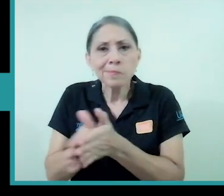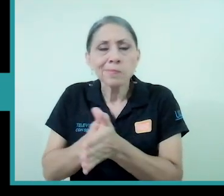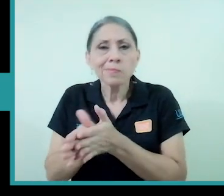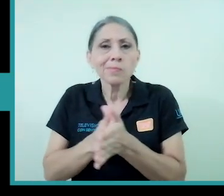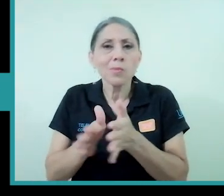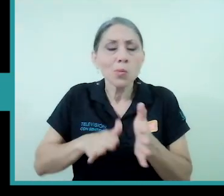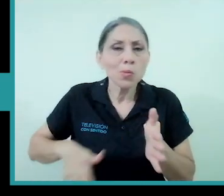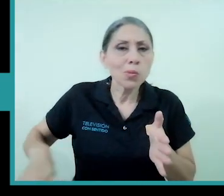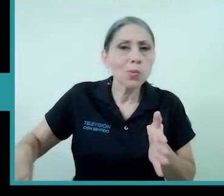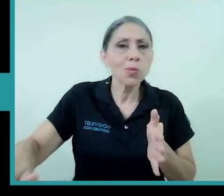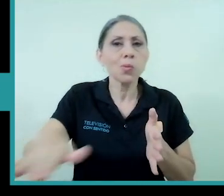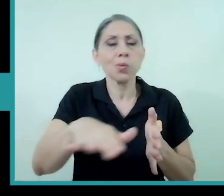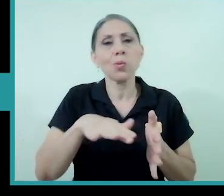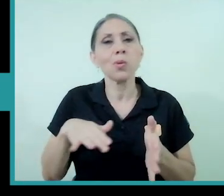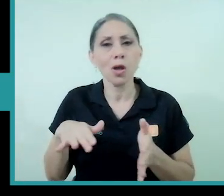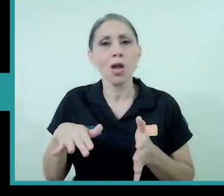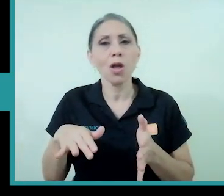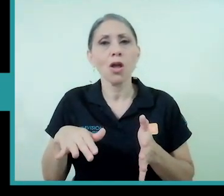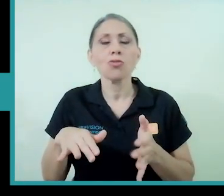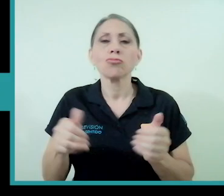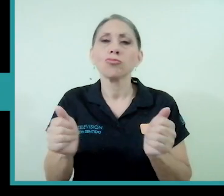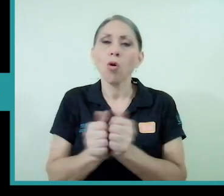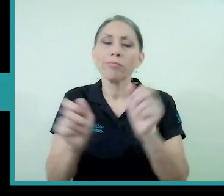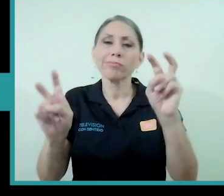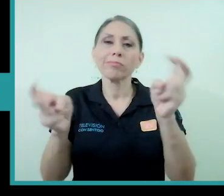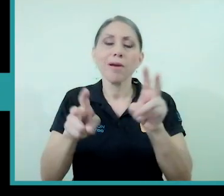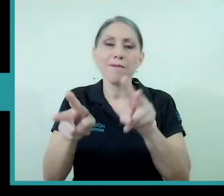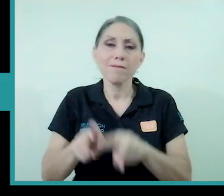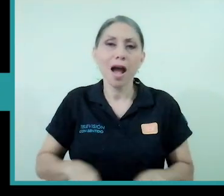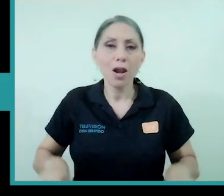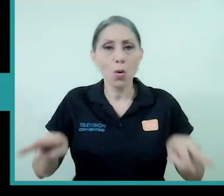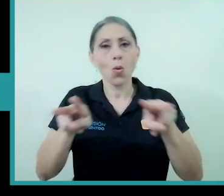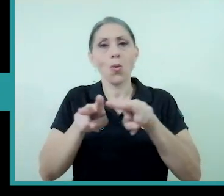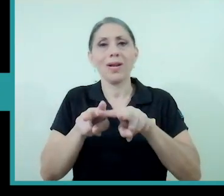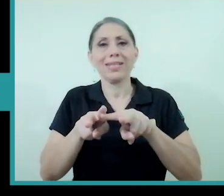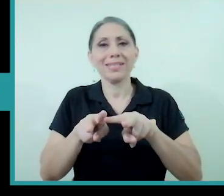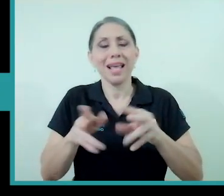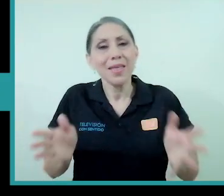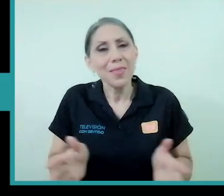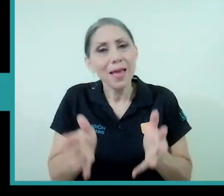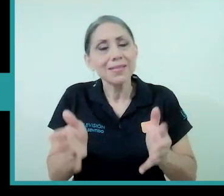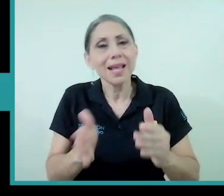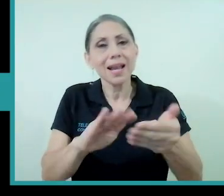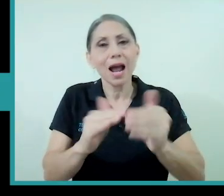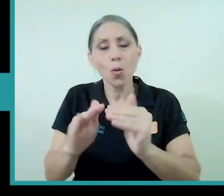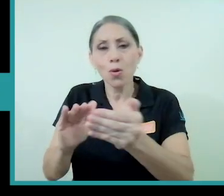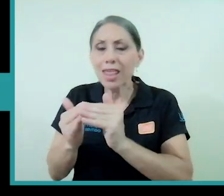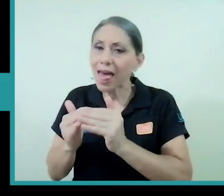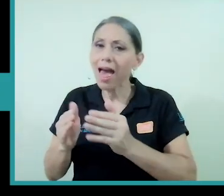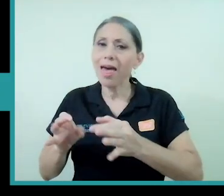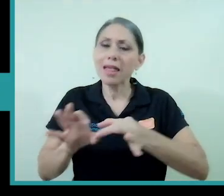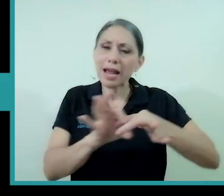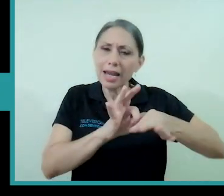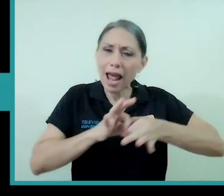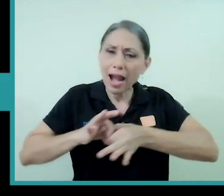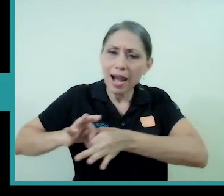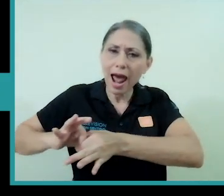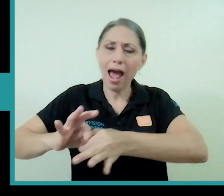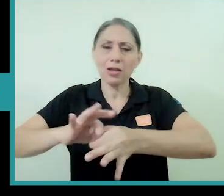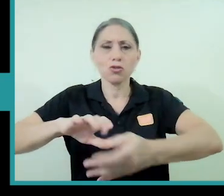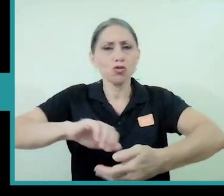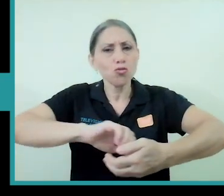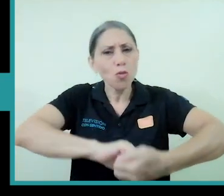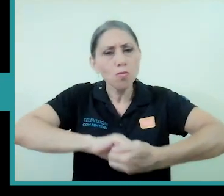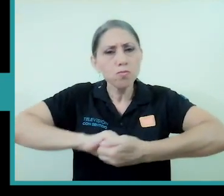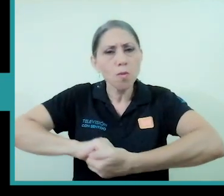a la humanidad en cuanto a estos valores digamos de hacer la comunidad de crear lazos de de apoyo de